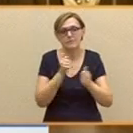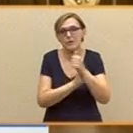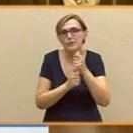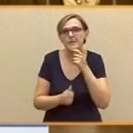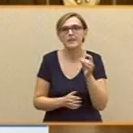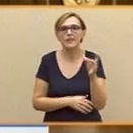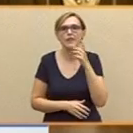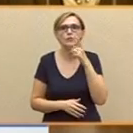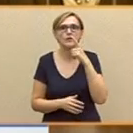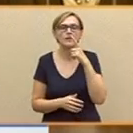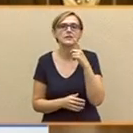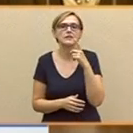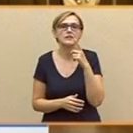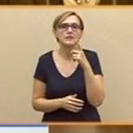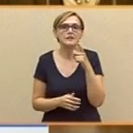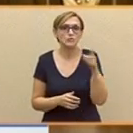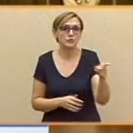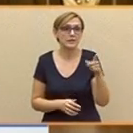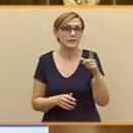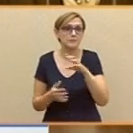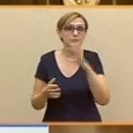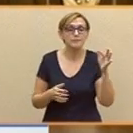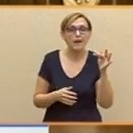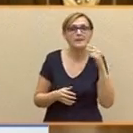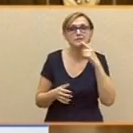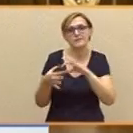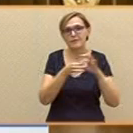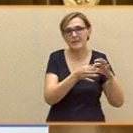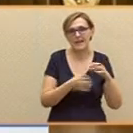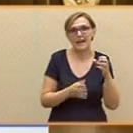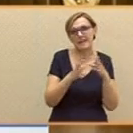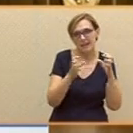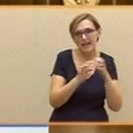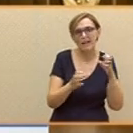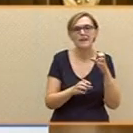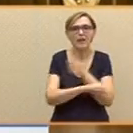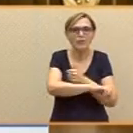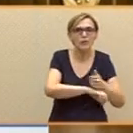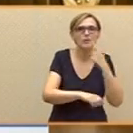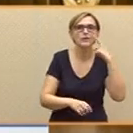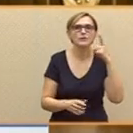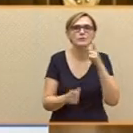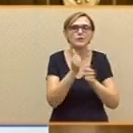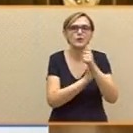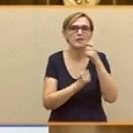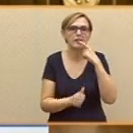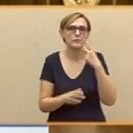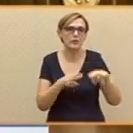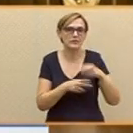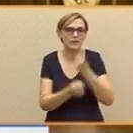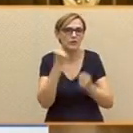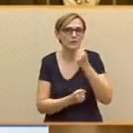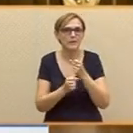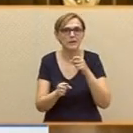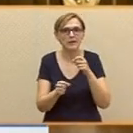presupuestaria. Ustedes y su filial naranja pretenden seguir aplicando una política económica cuya prioridad absoluta es reducir el déficit